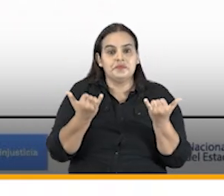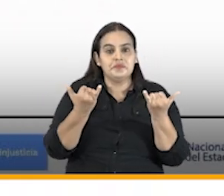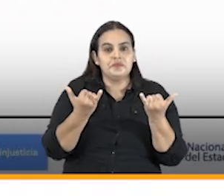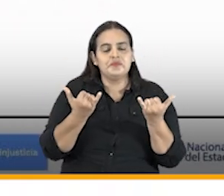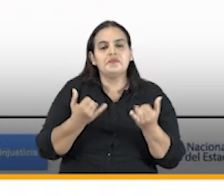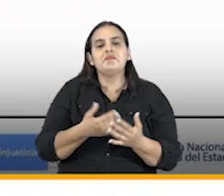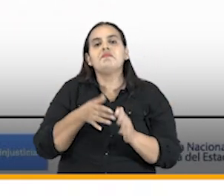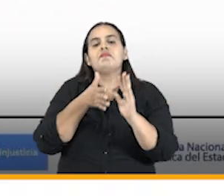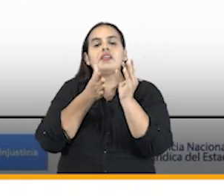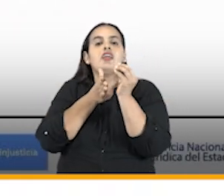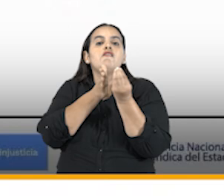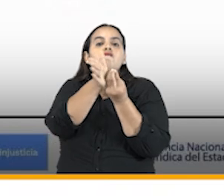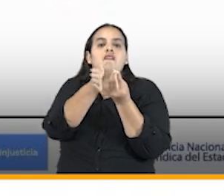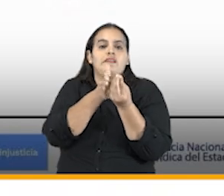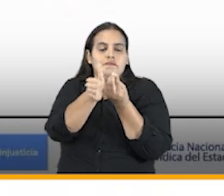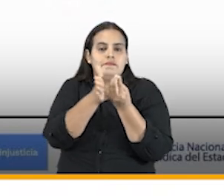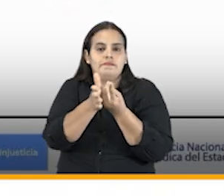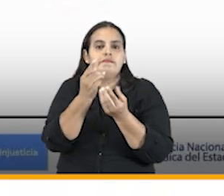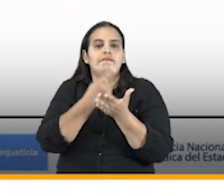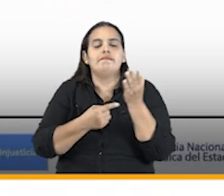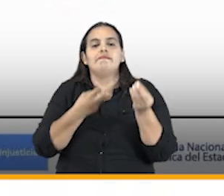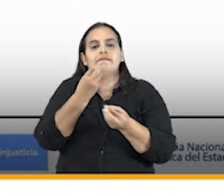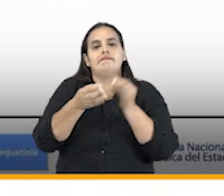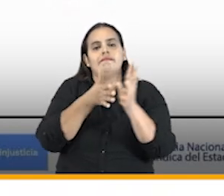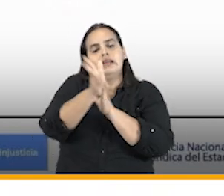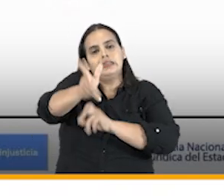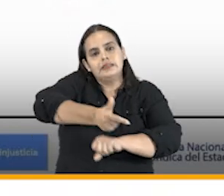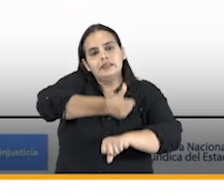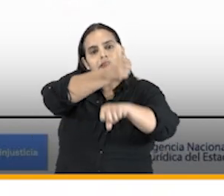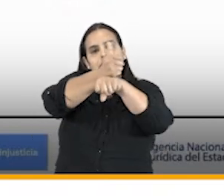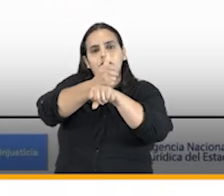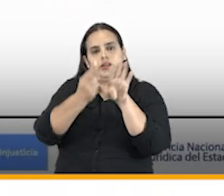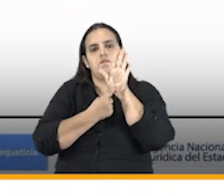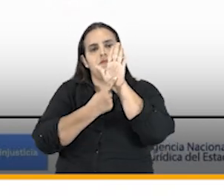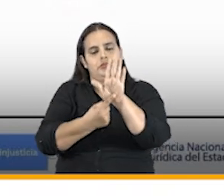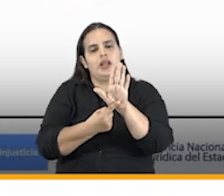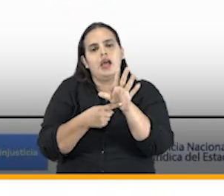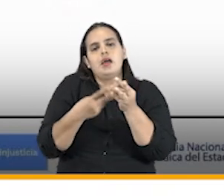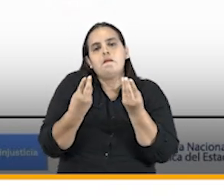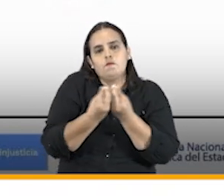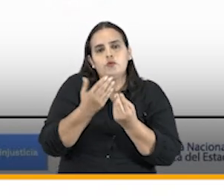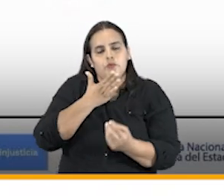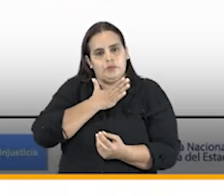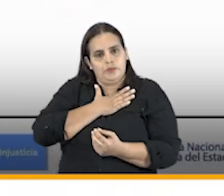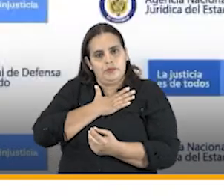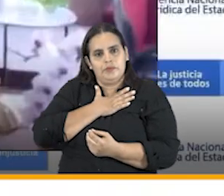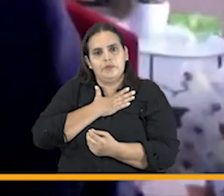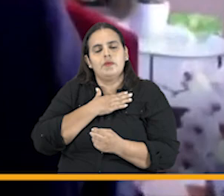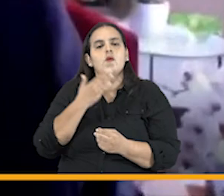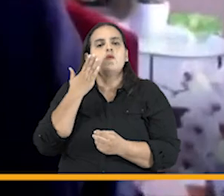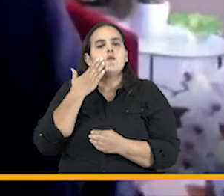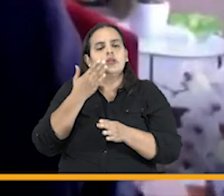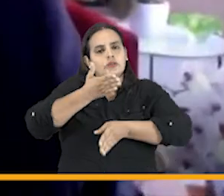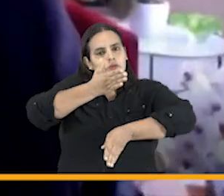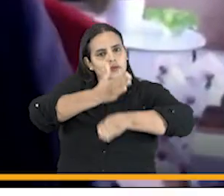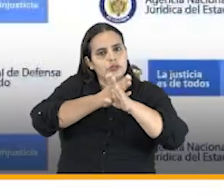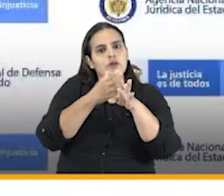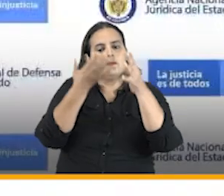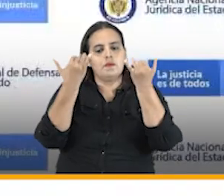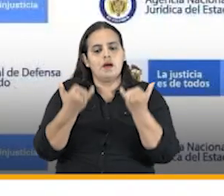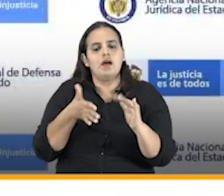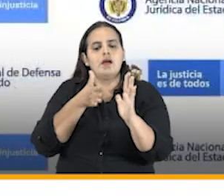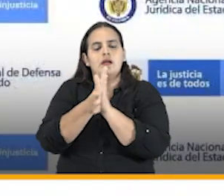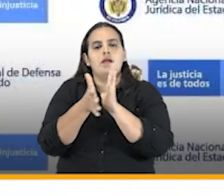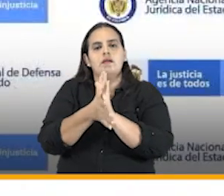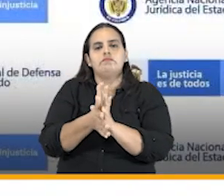informe que los directores presentarán junto conmigo en lo que continúa de esta rendición de